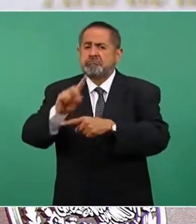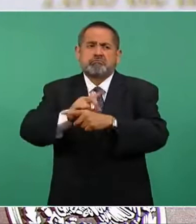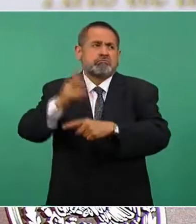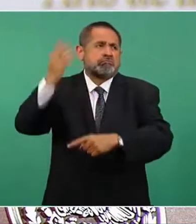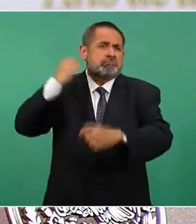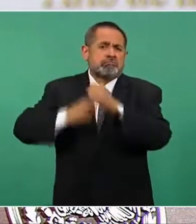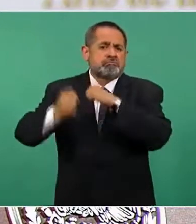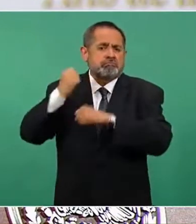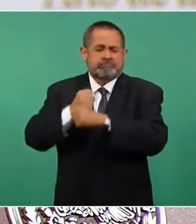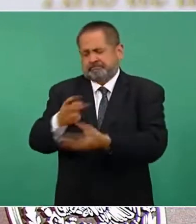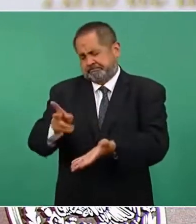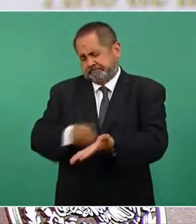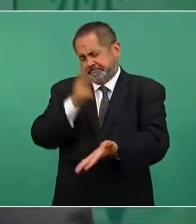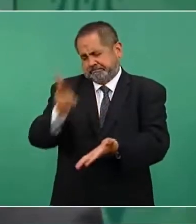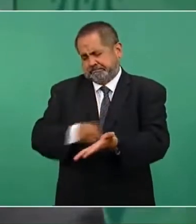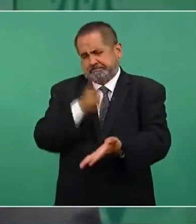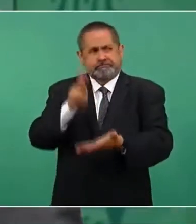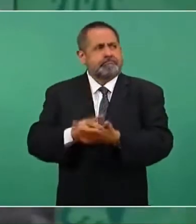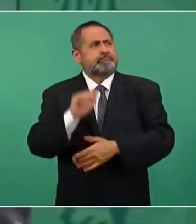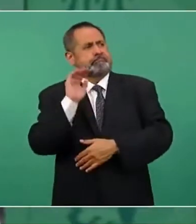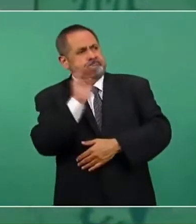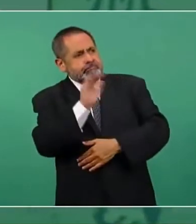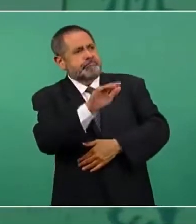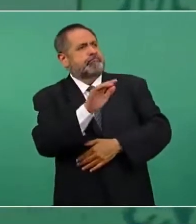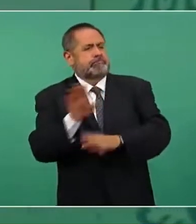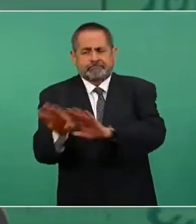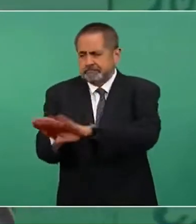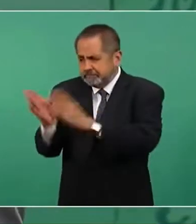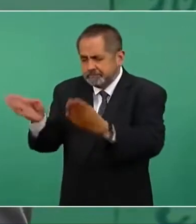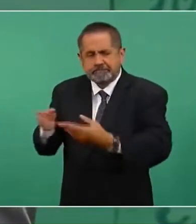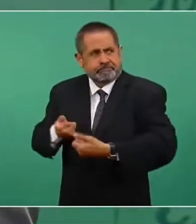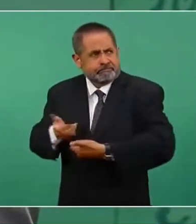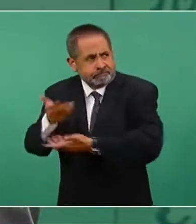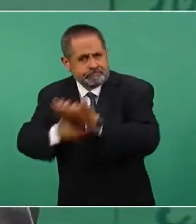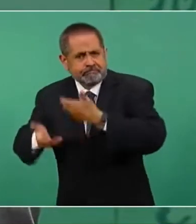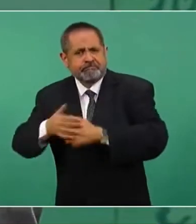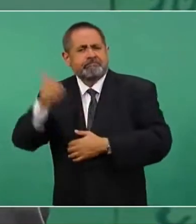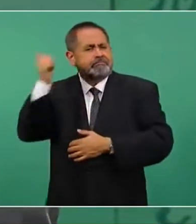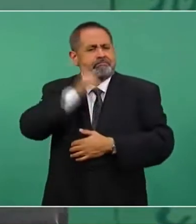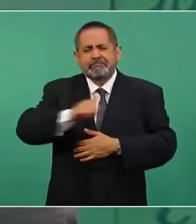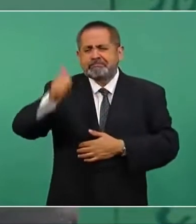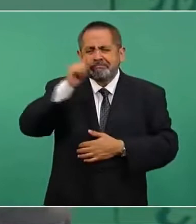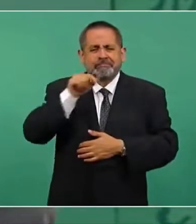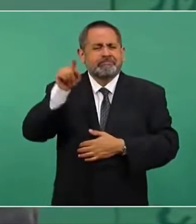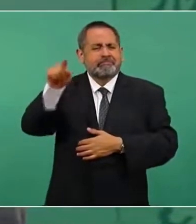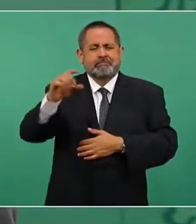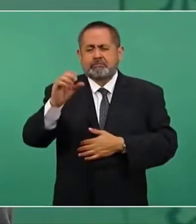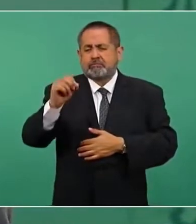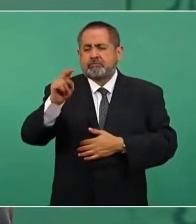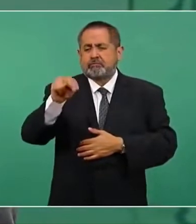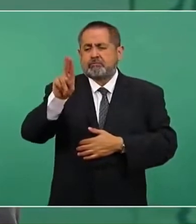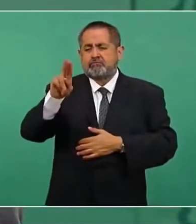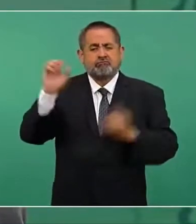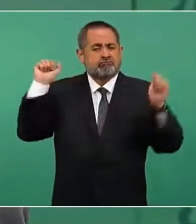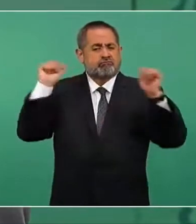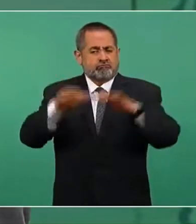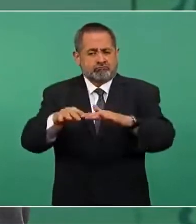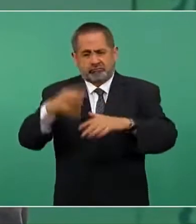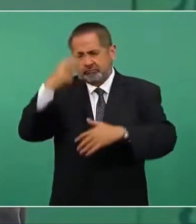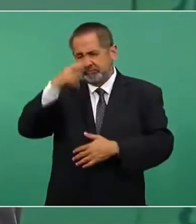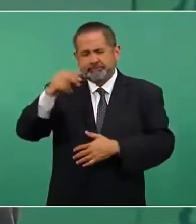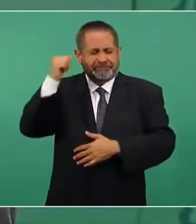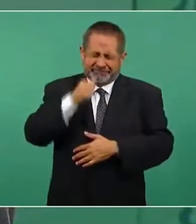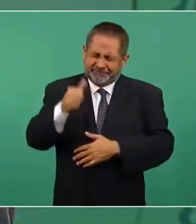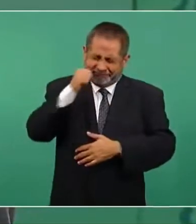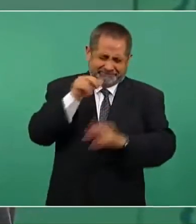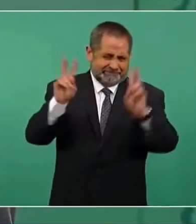tiempo. Cada vez que hay una asamblea en la ONU se toca